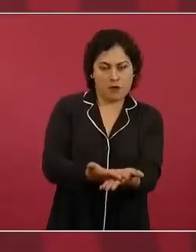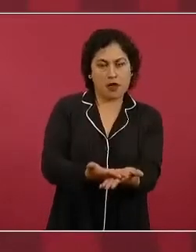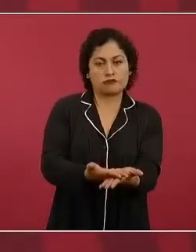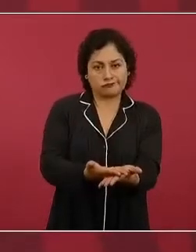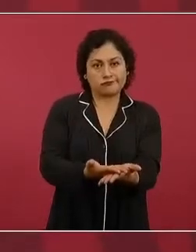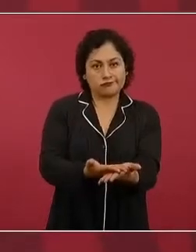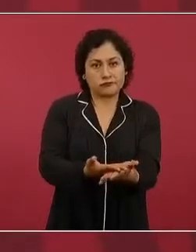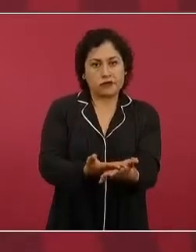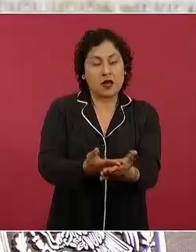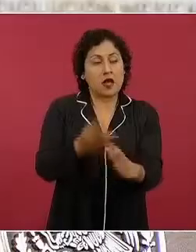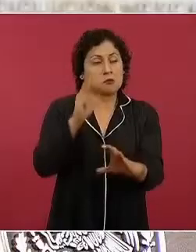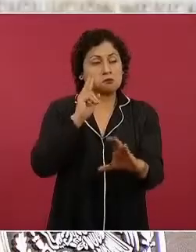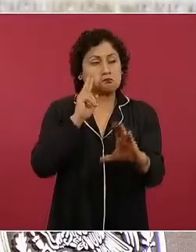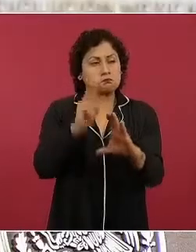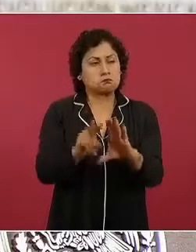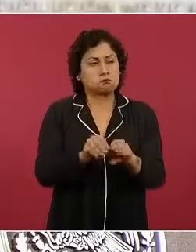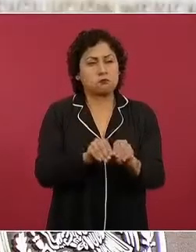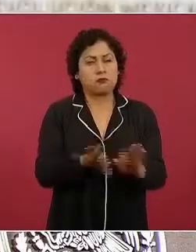transparentar todo.